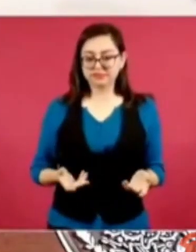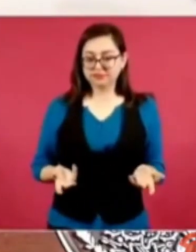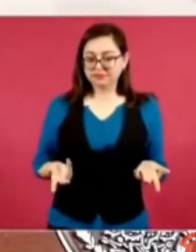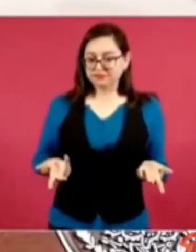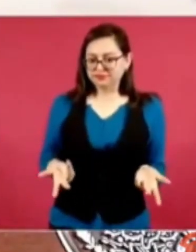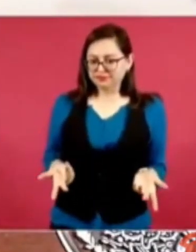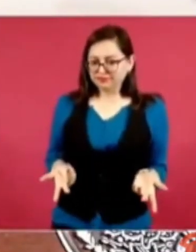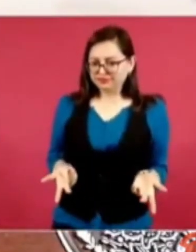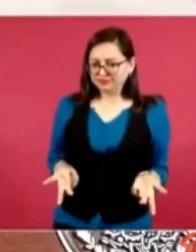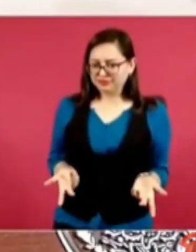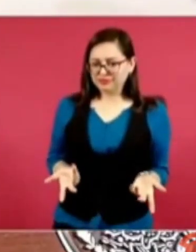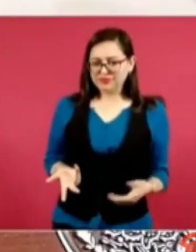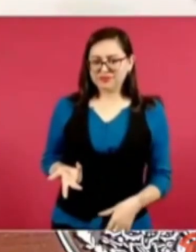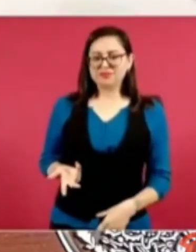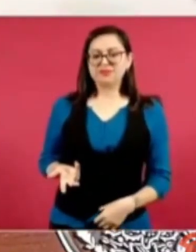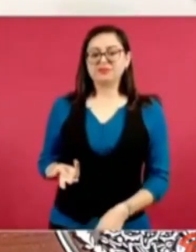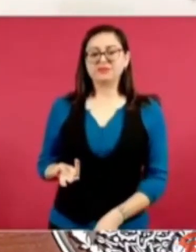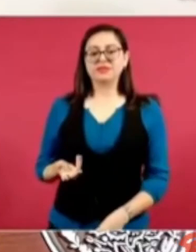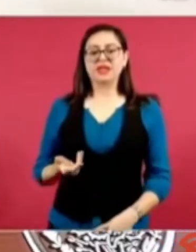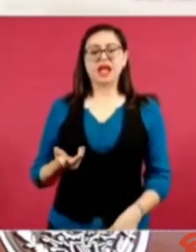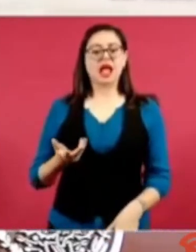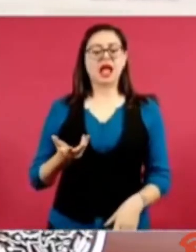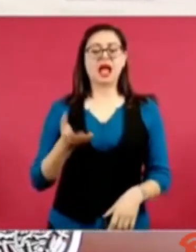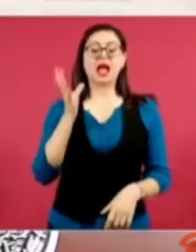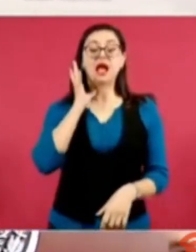aprobado la Cámara de Diputados,